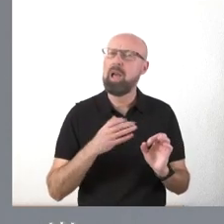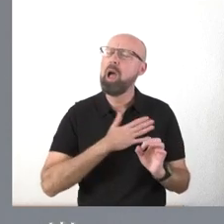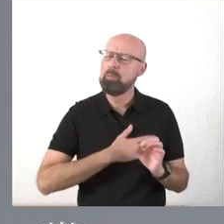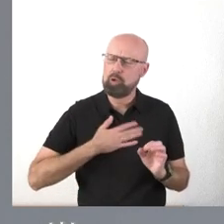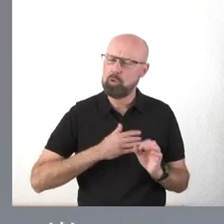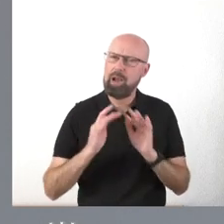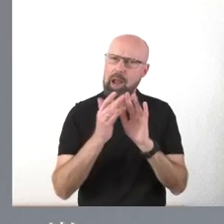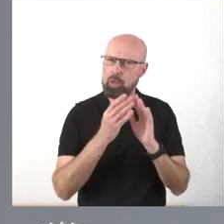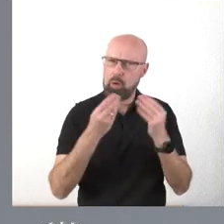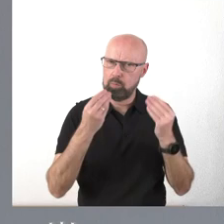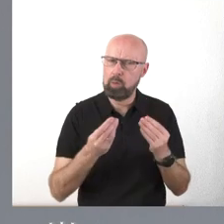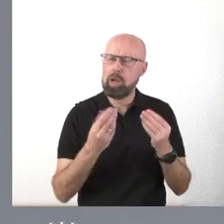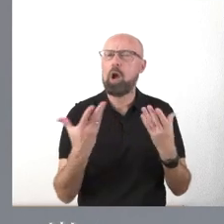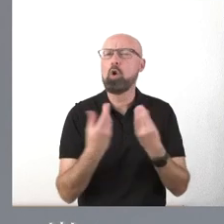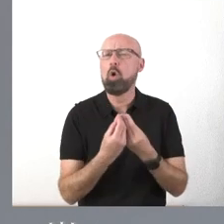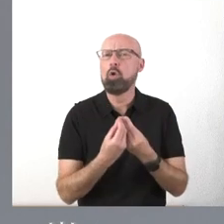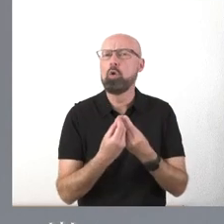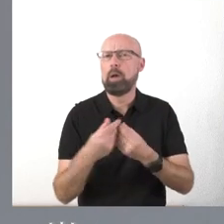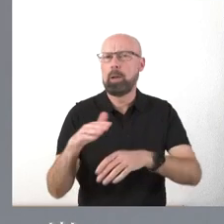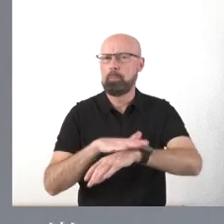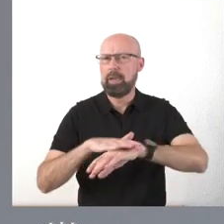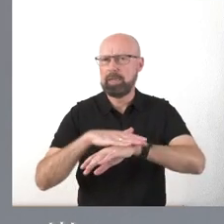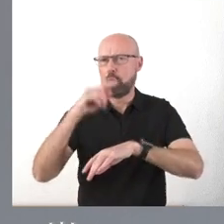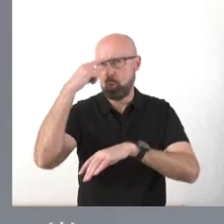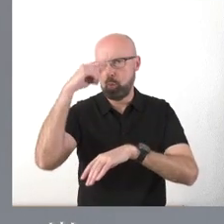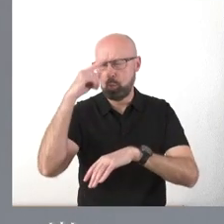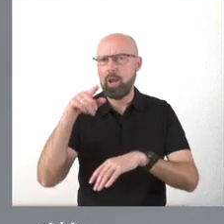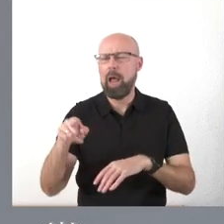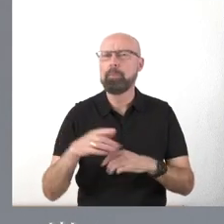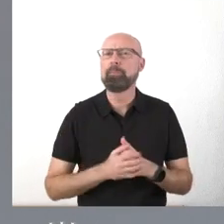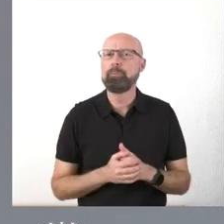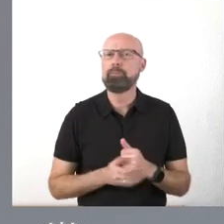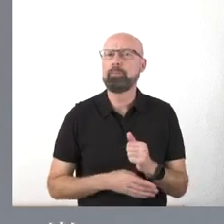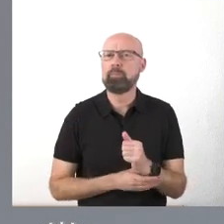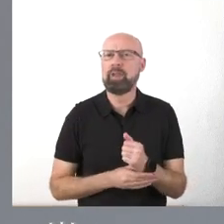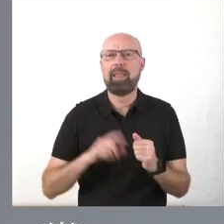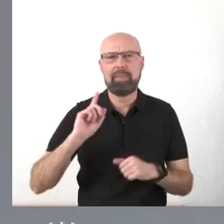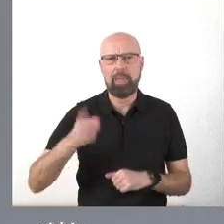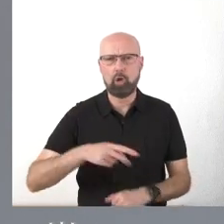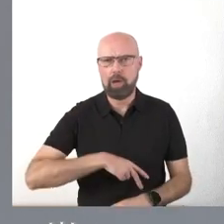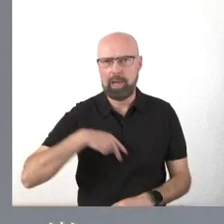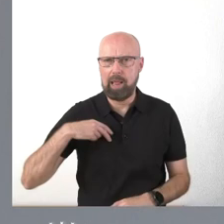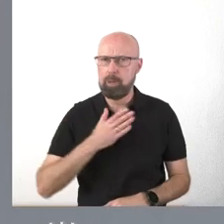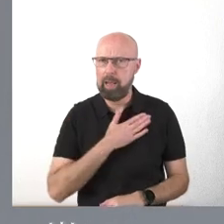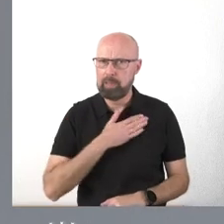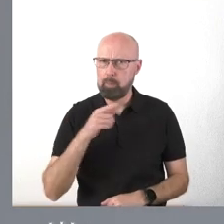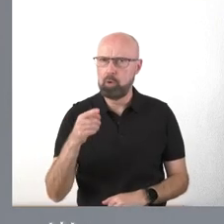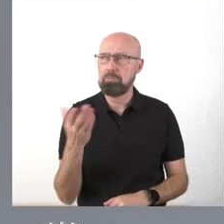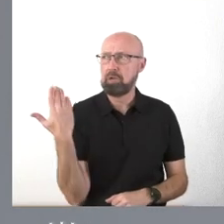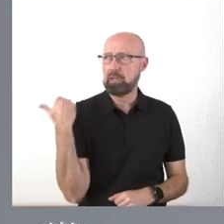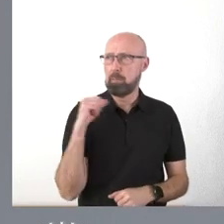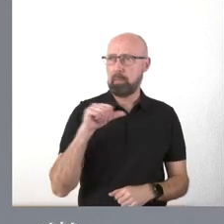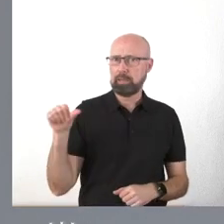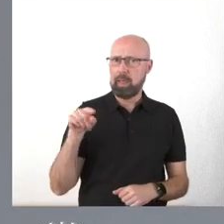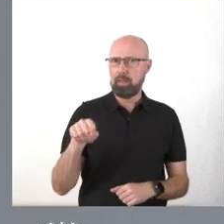con el Ministerio de Cultura. El director general de Patrimonio la semana pasada tuvo